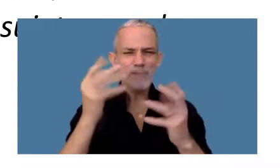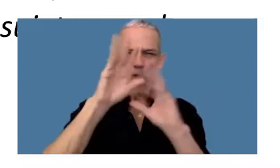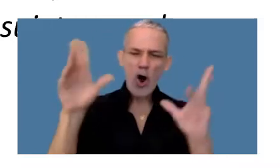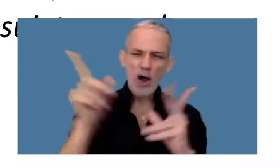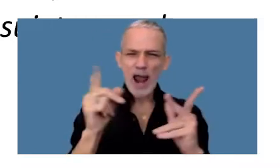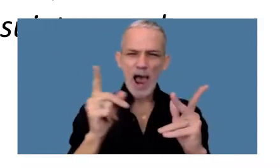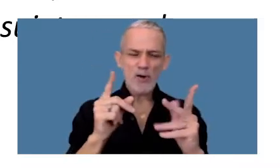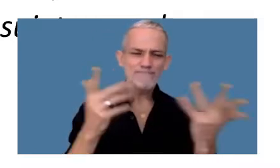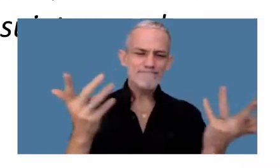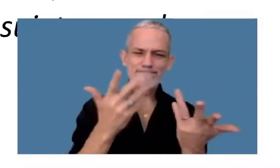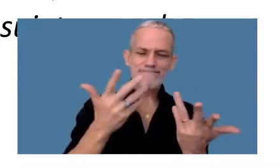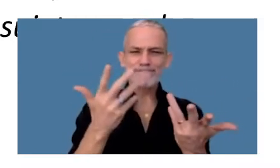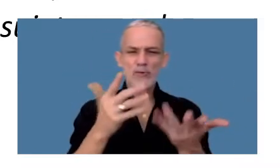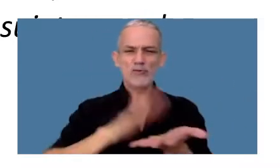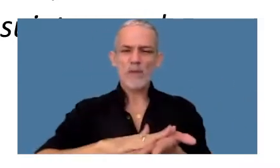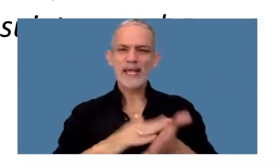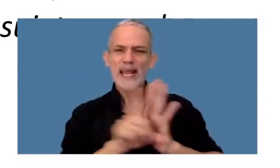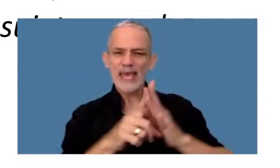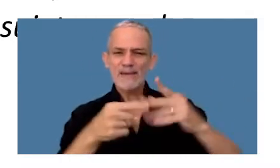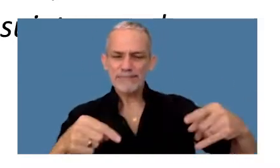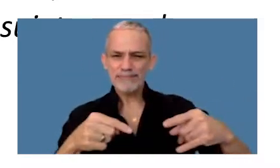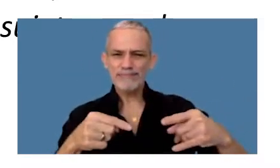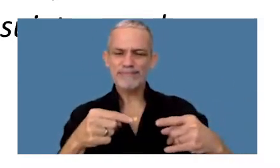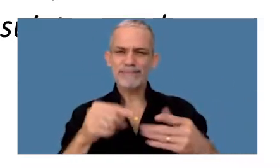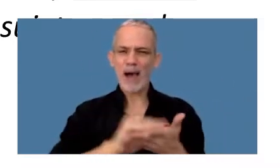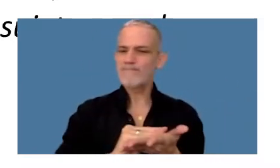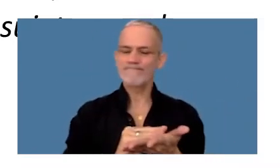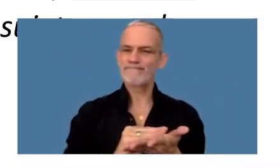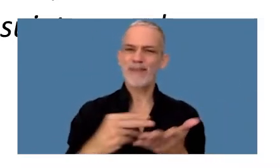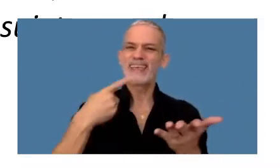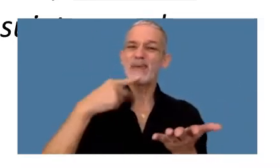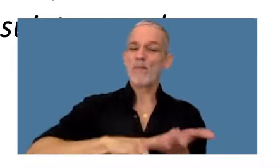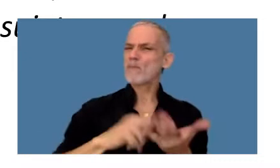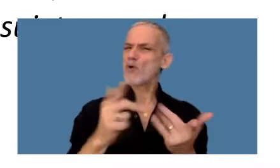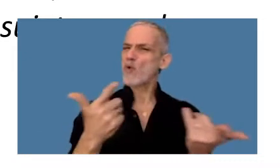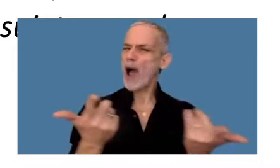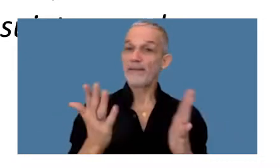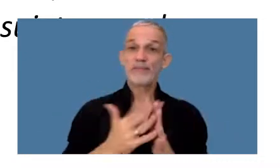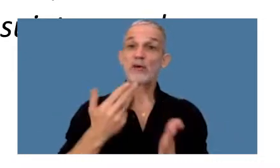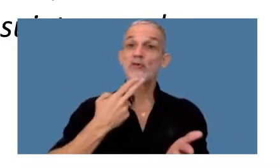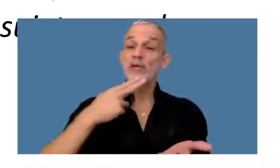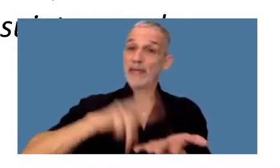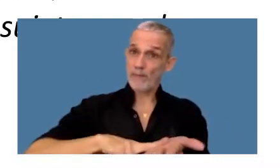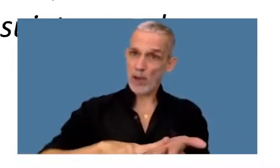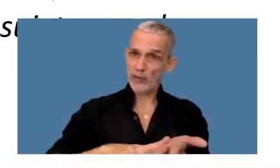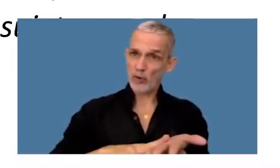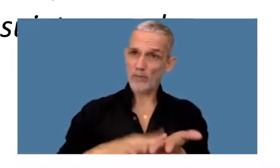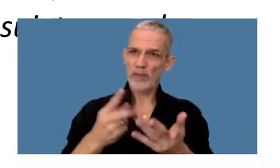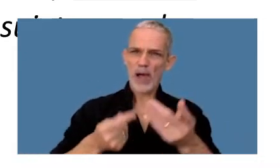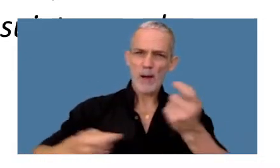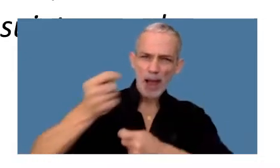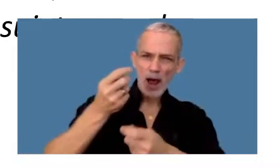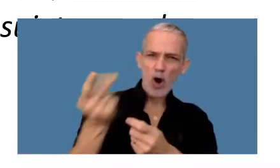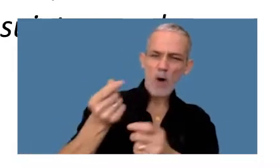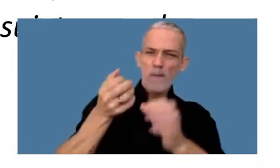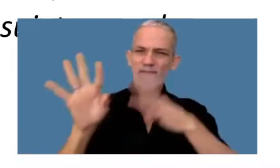relación a las criptomonedas en lo que se refiere al tratamiento fiscal En el marco tributario de las operaciones